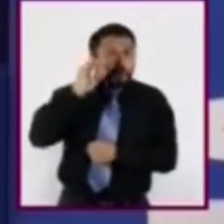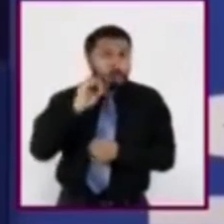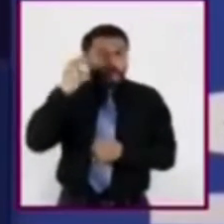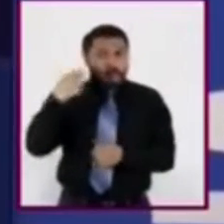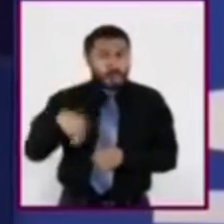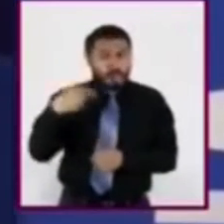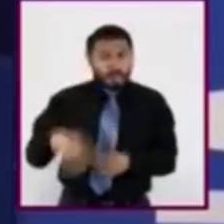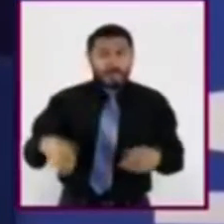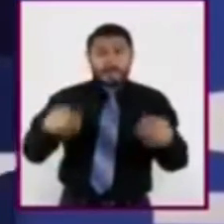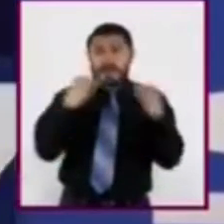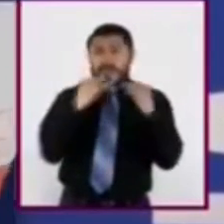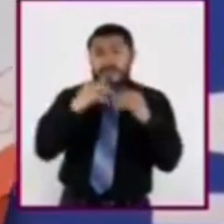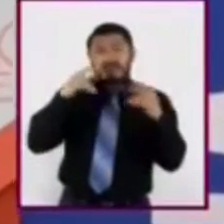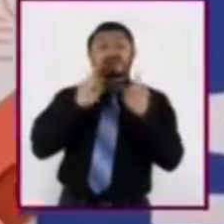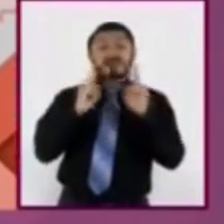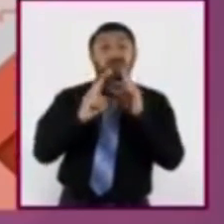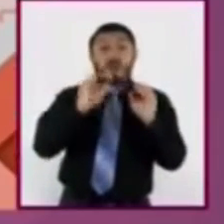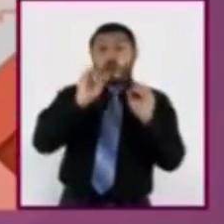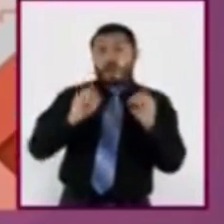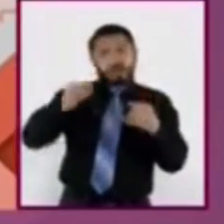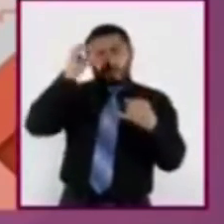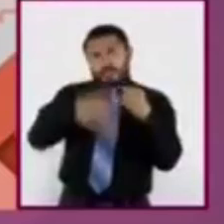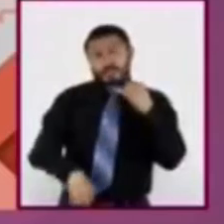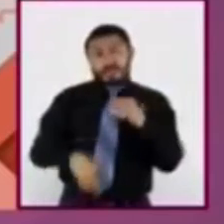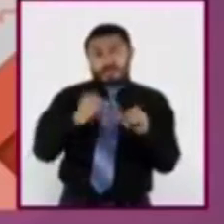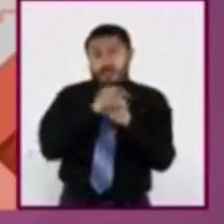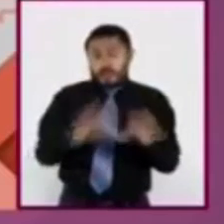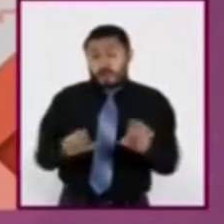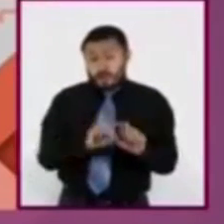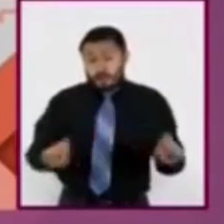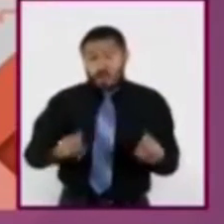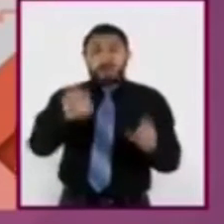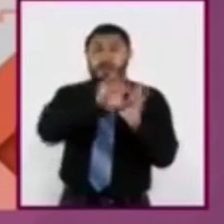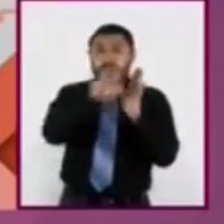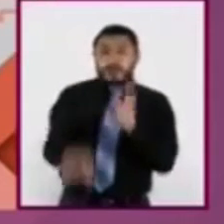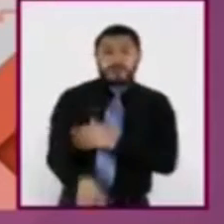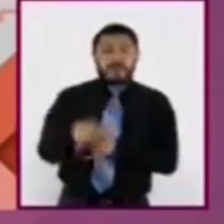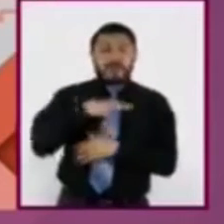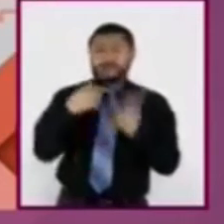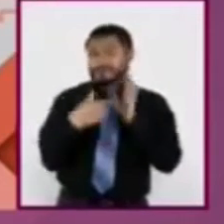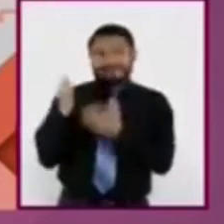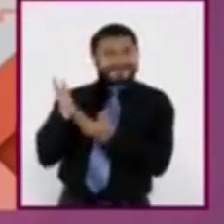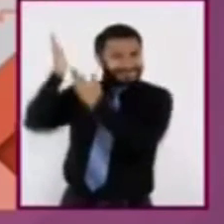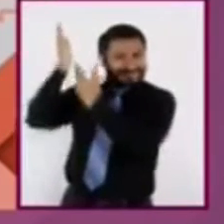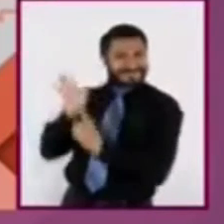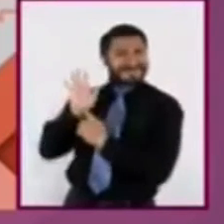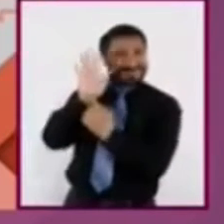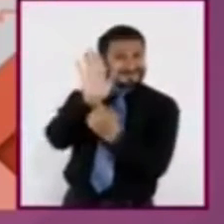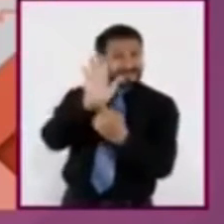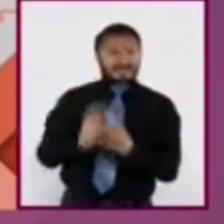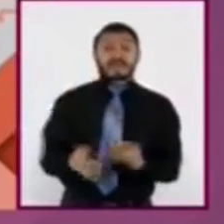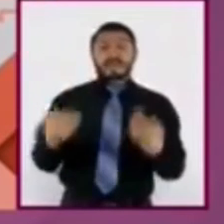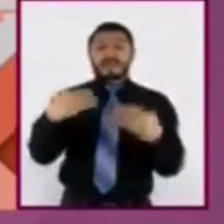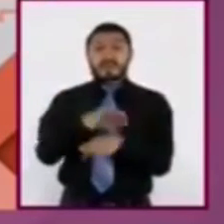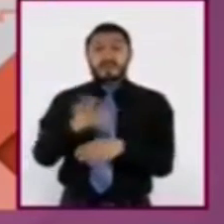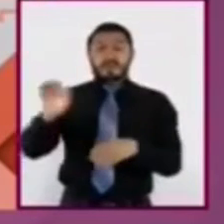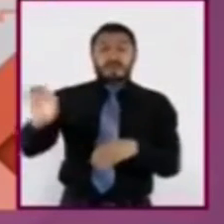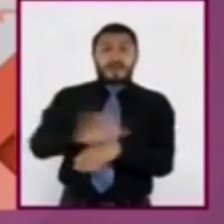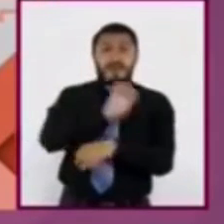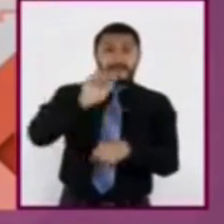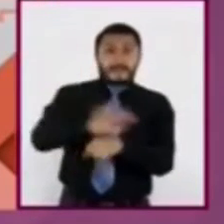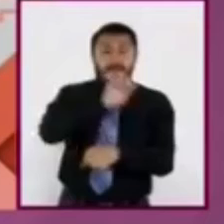inclusive al final de la nota informativa. Ejemplo, tenemos aquí una noticia sobre el vehículo explorador